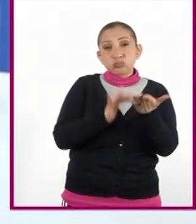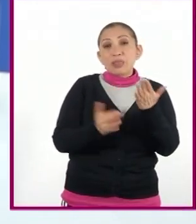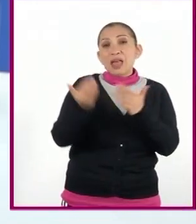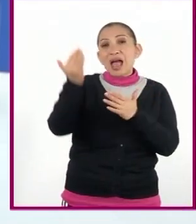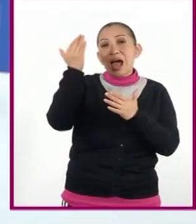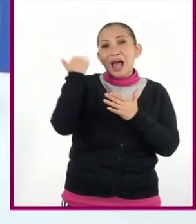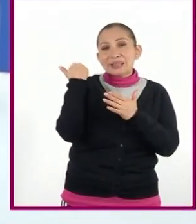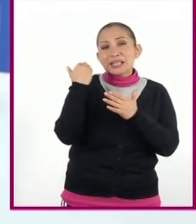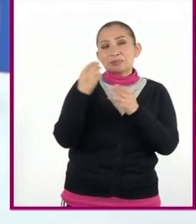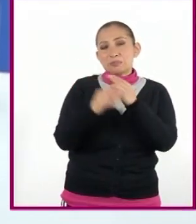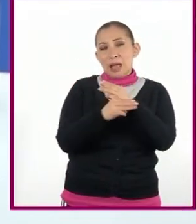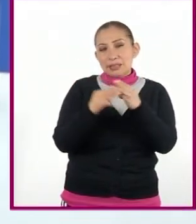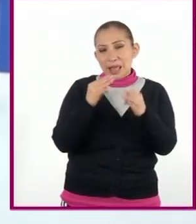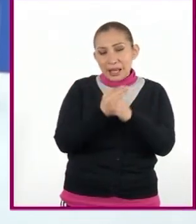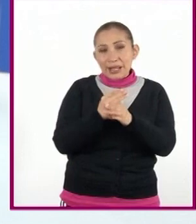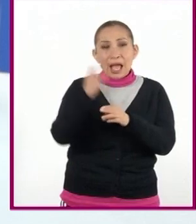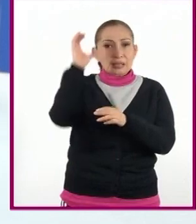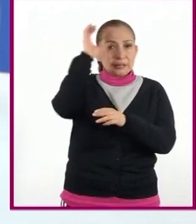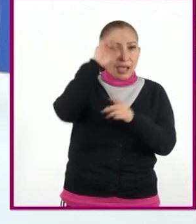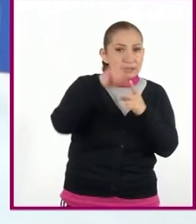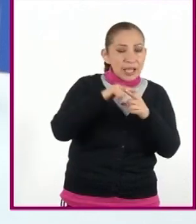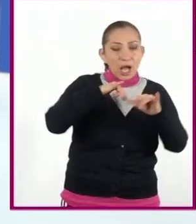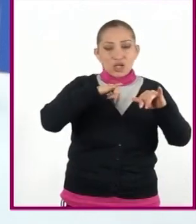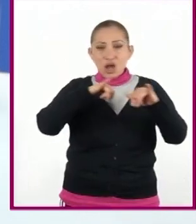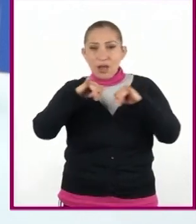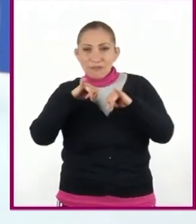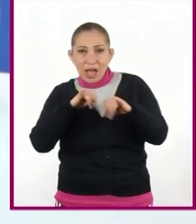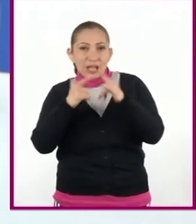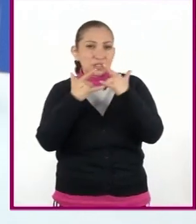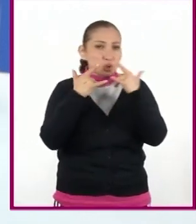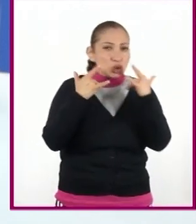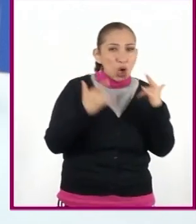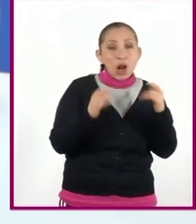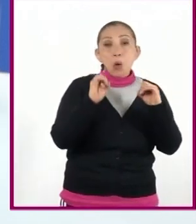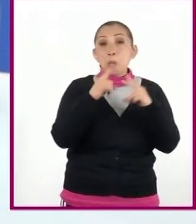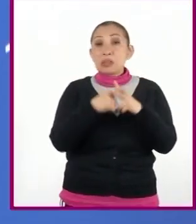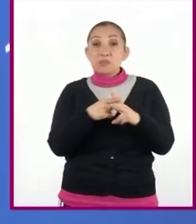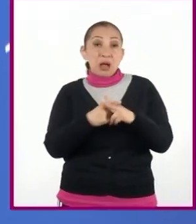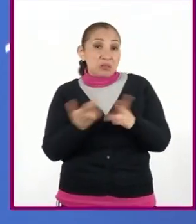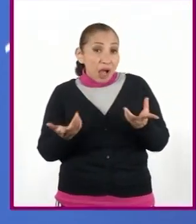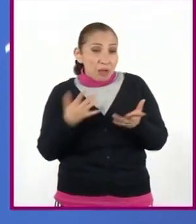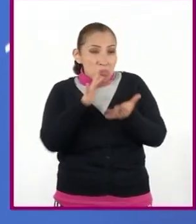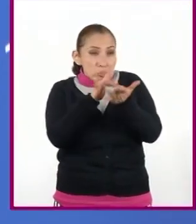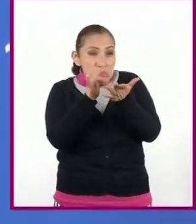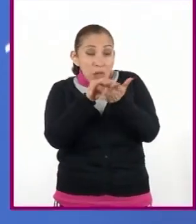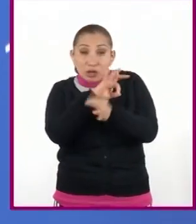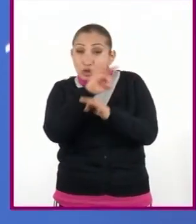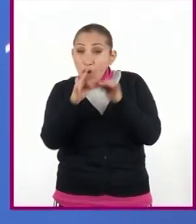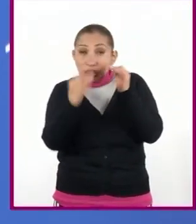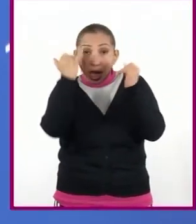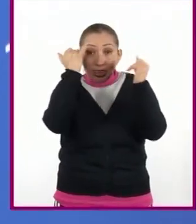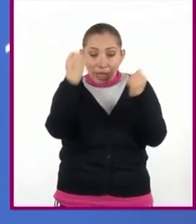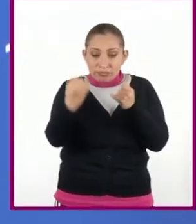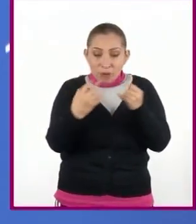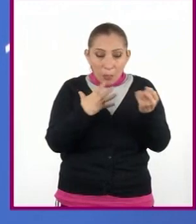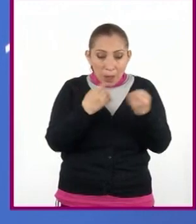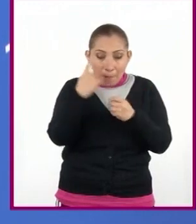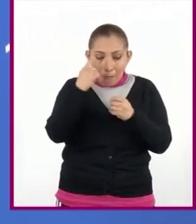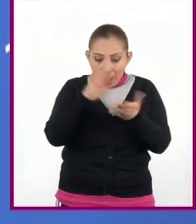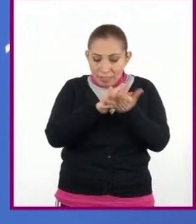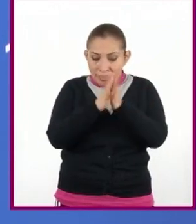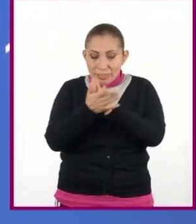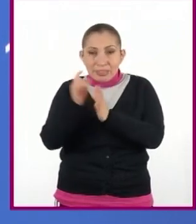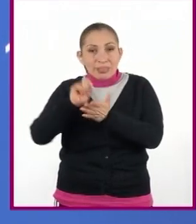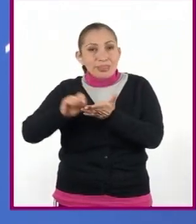resto de las asignaturas, como ciencias, geografía, historia o matemáticas, pues todas las ideas son útiles para la